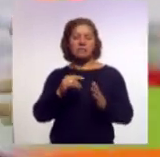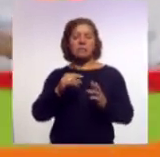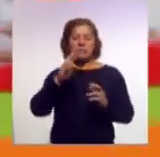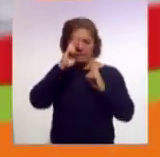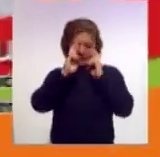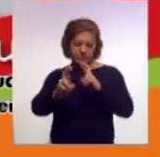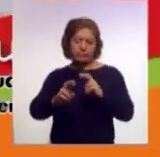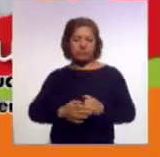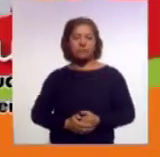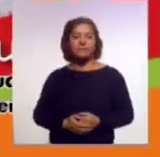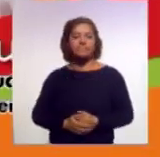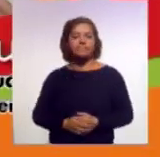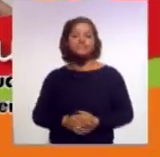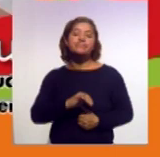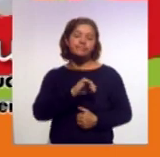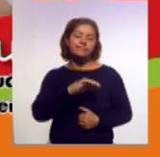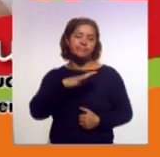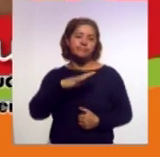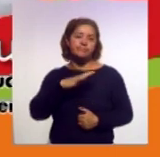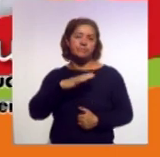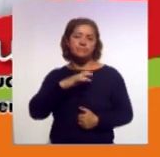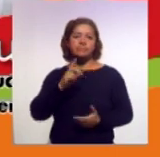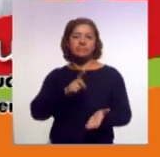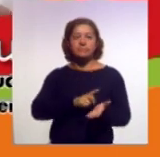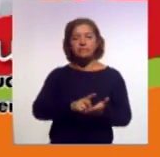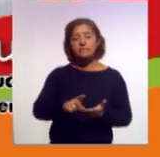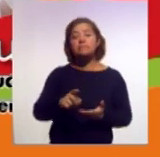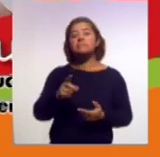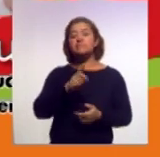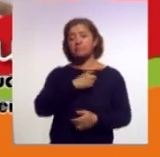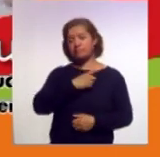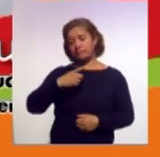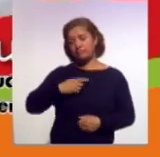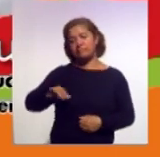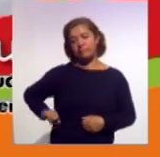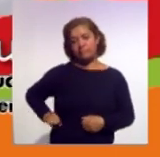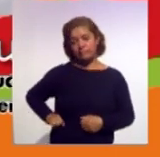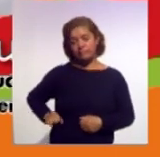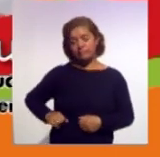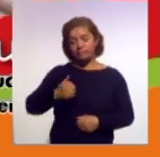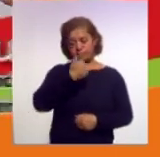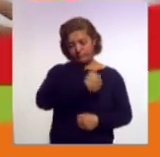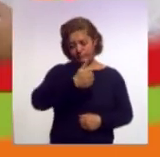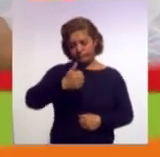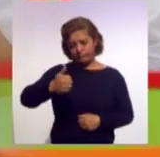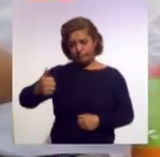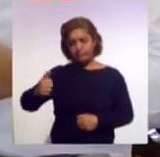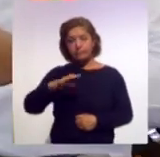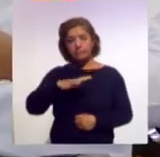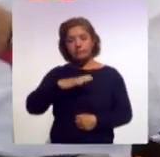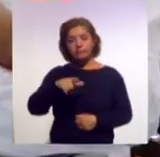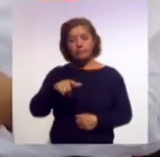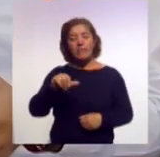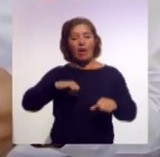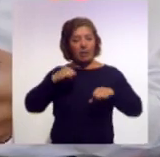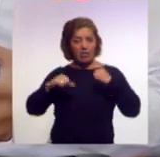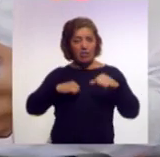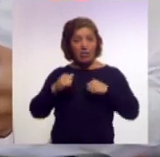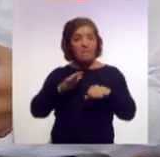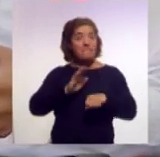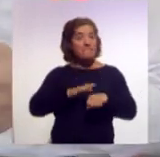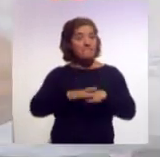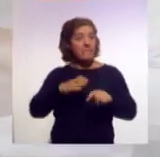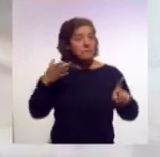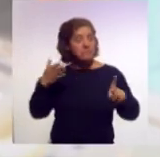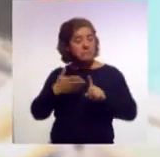Mariana, pues hay un derecho que nos tendría que interesar en cada uno de los procesos en los que intervenga una niña, niña o adolescente y en específico